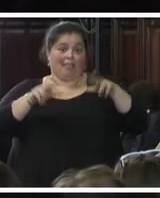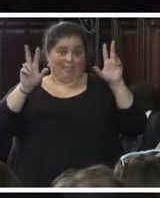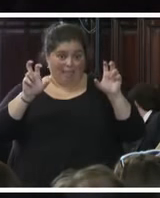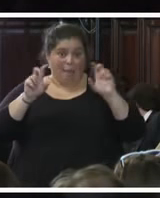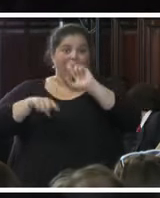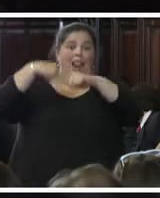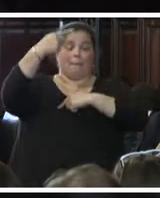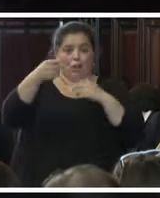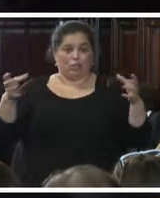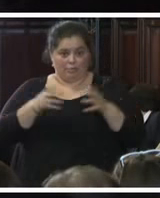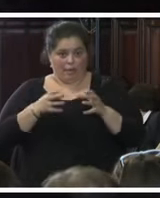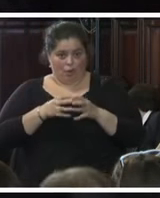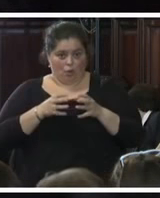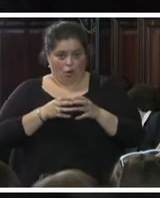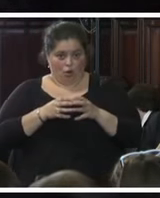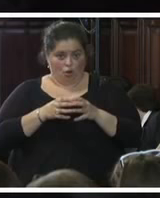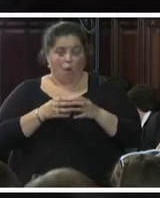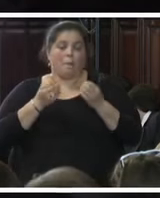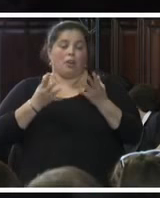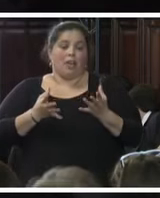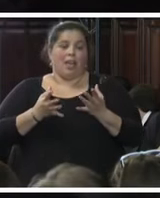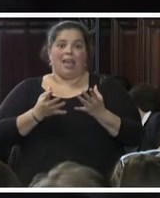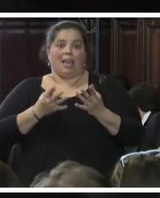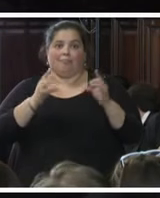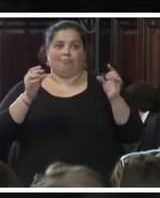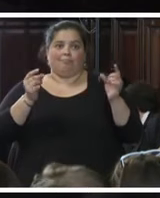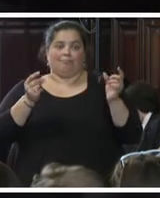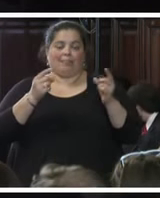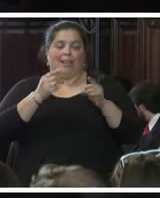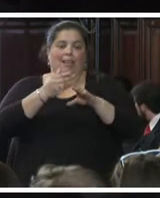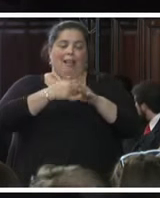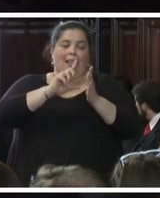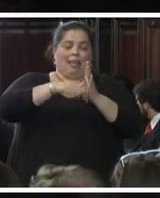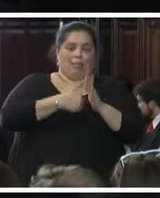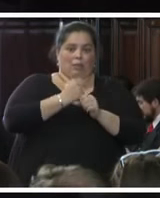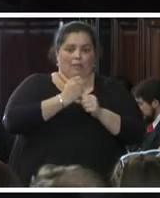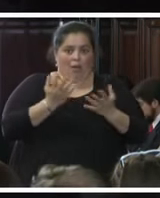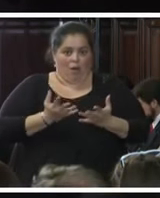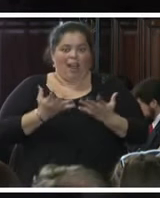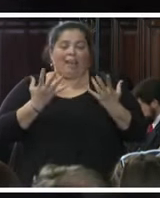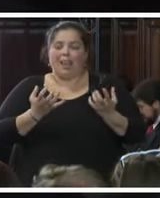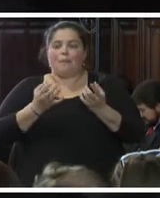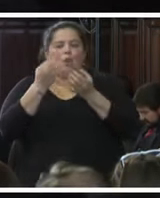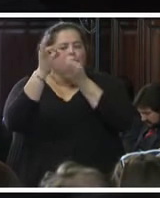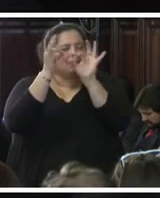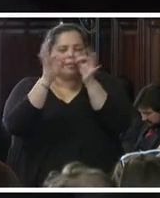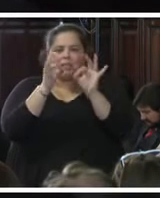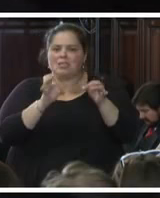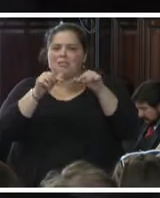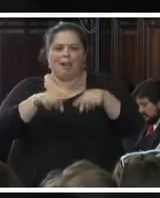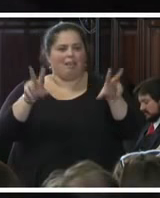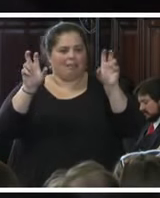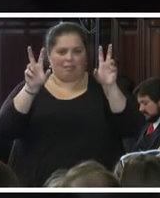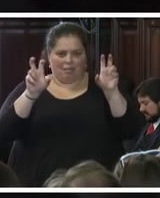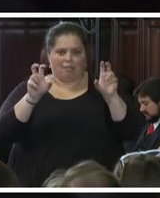insistimos, que queremos es ser lo más exhaustivos en esta materia, sabemos que hay un gran